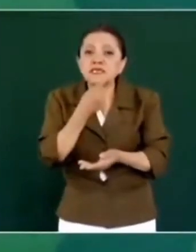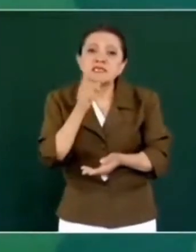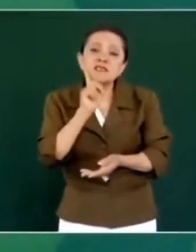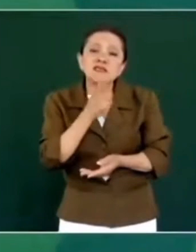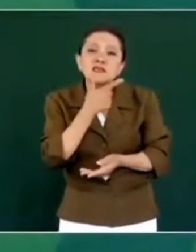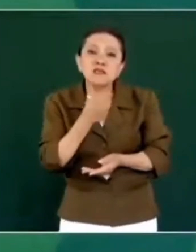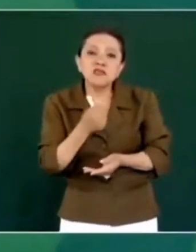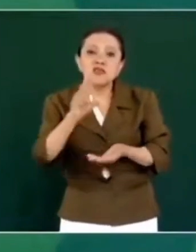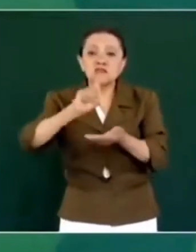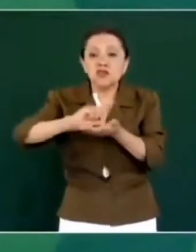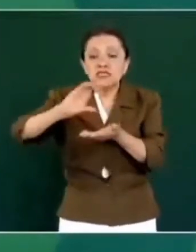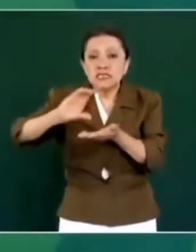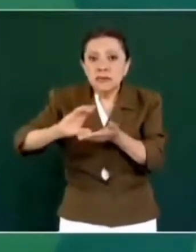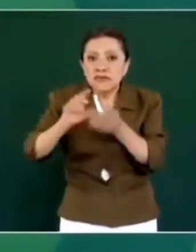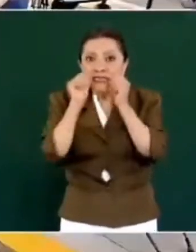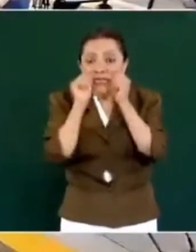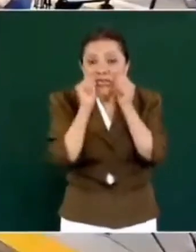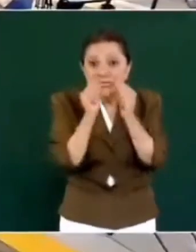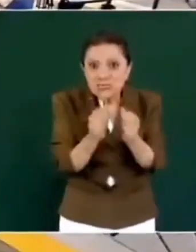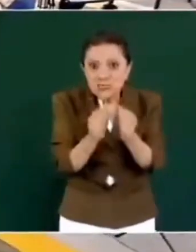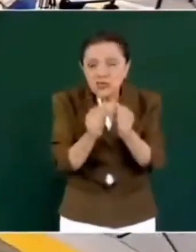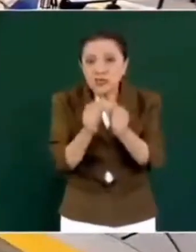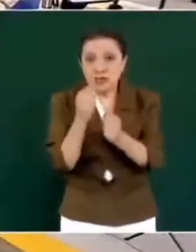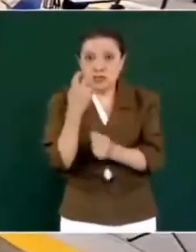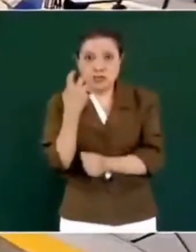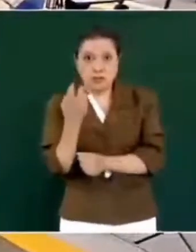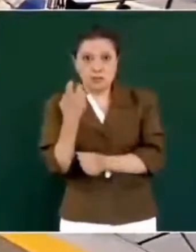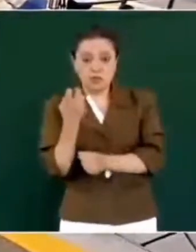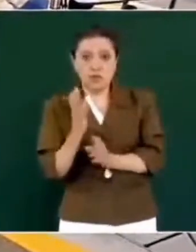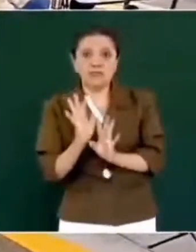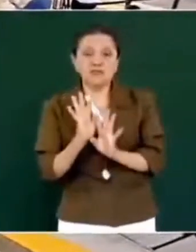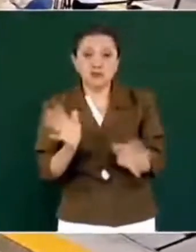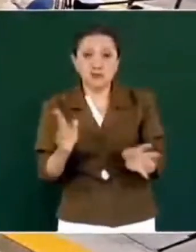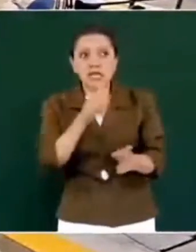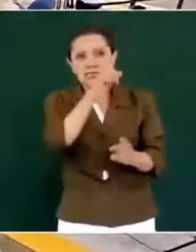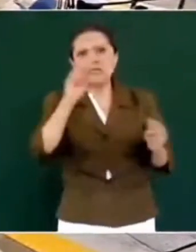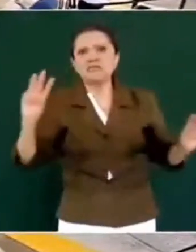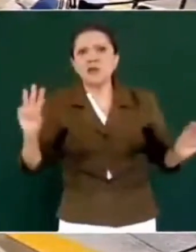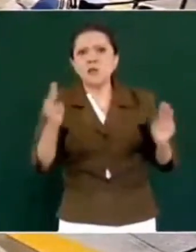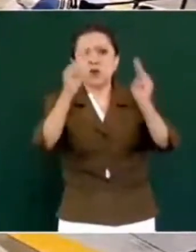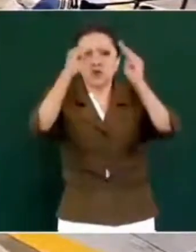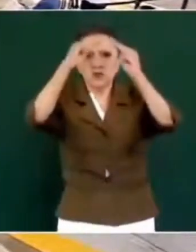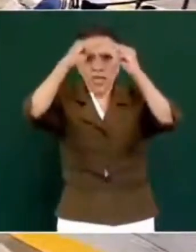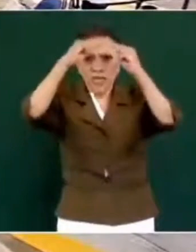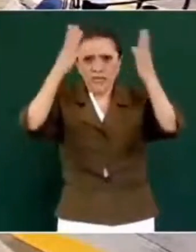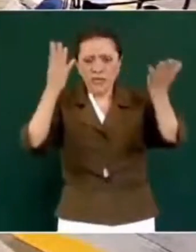con discapacidad. Atención. Y eso se está haciendo en la montaña. Y otra